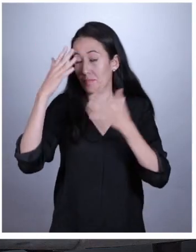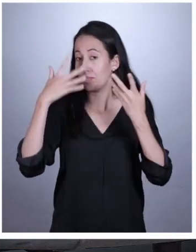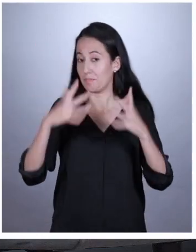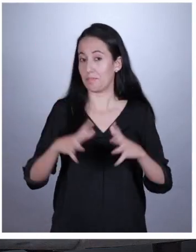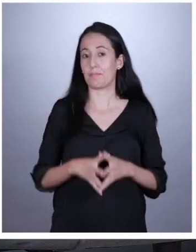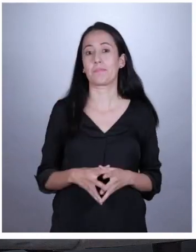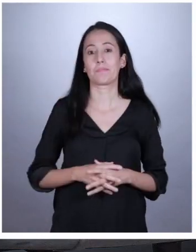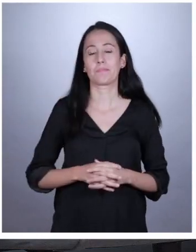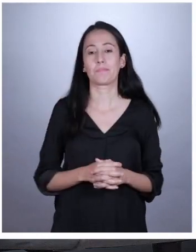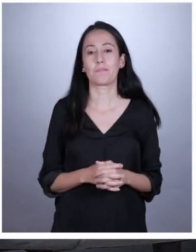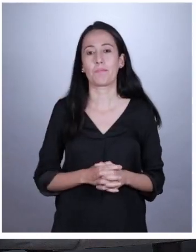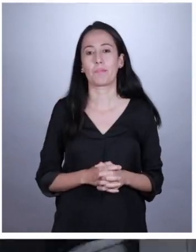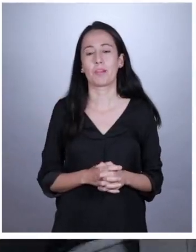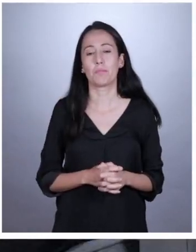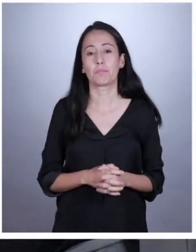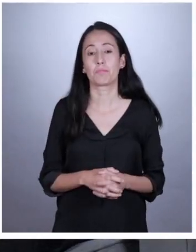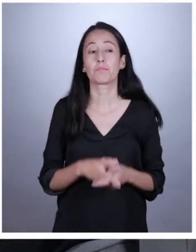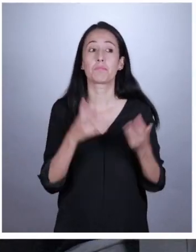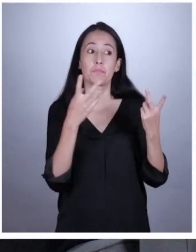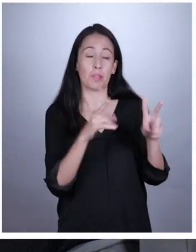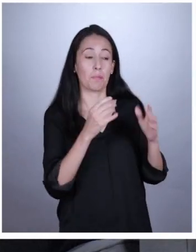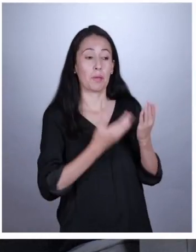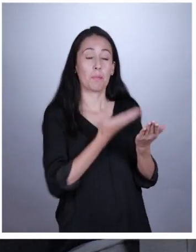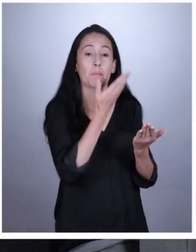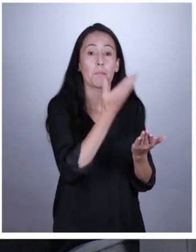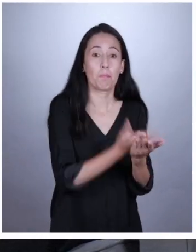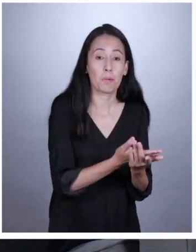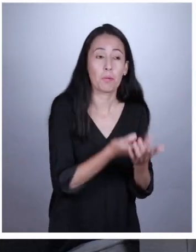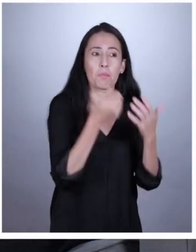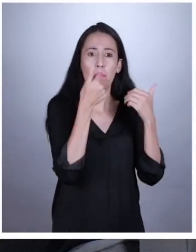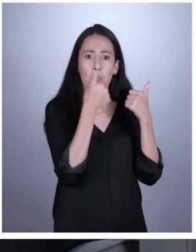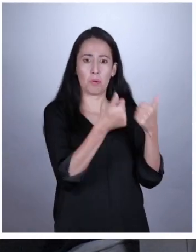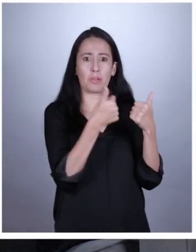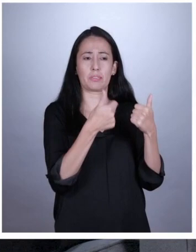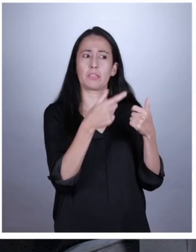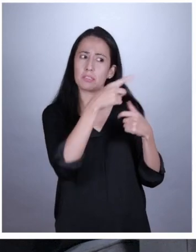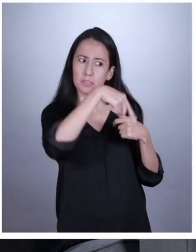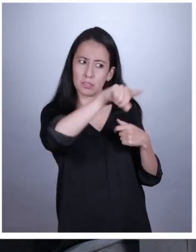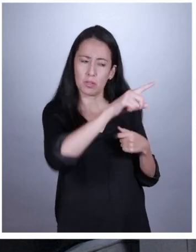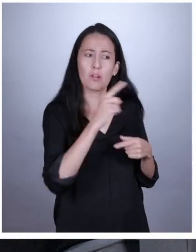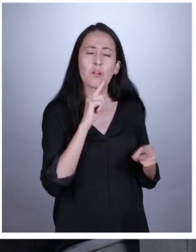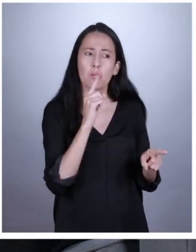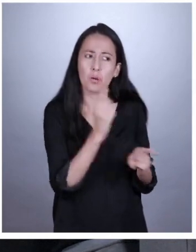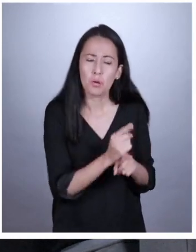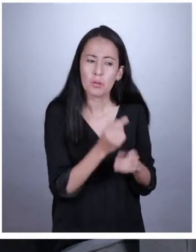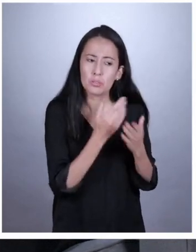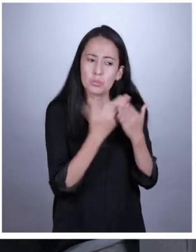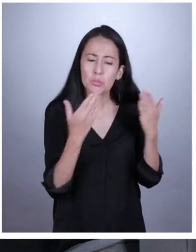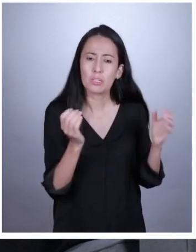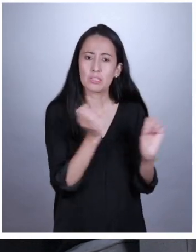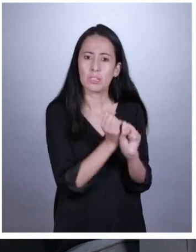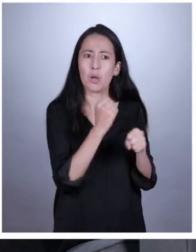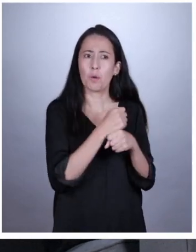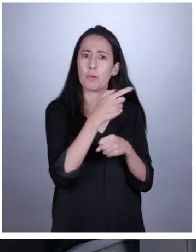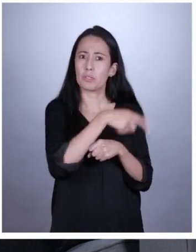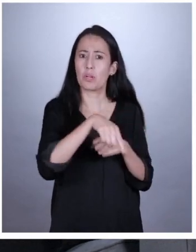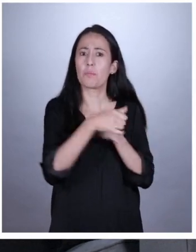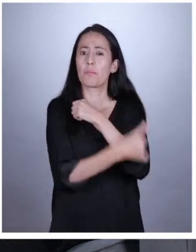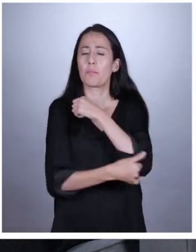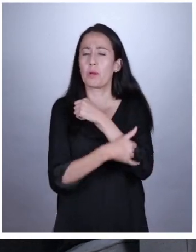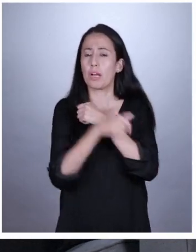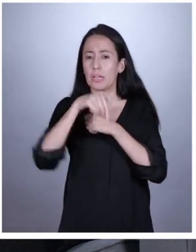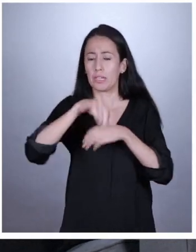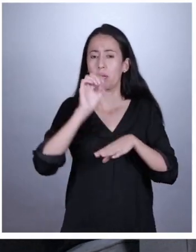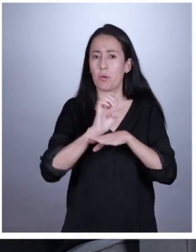política muy pronto. Aparte, tienes propuestas muy buenas. Así que, ¿qué cosas tratarías de hacer tú